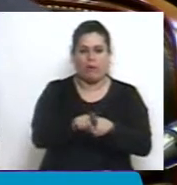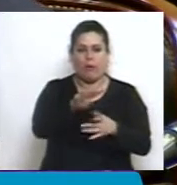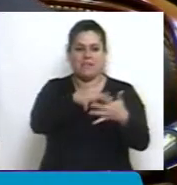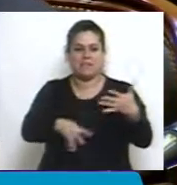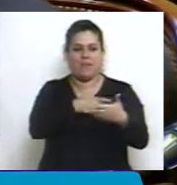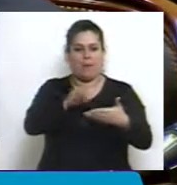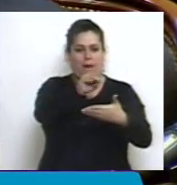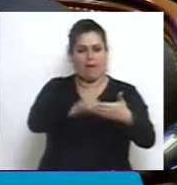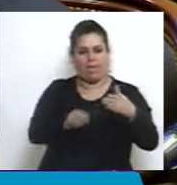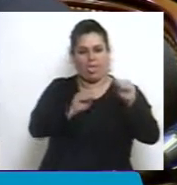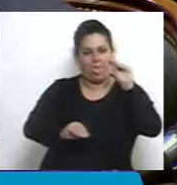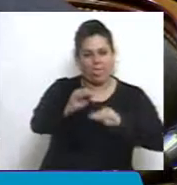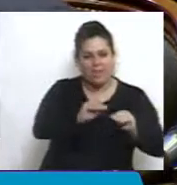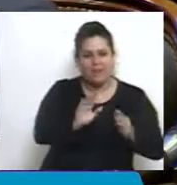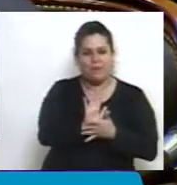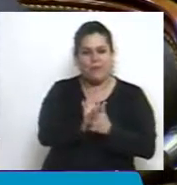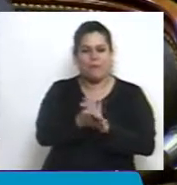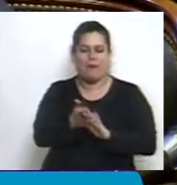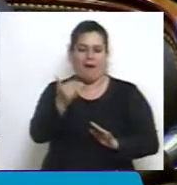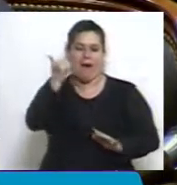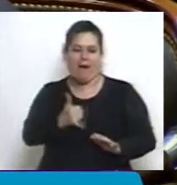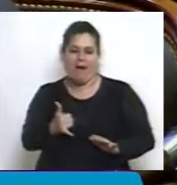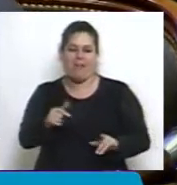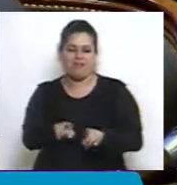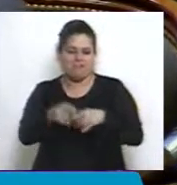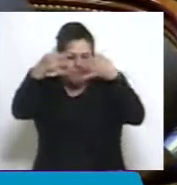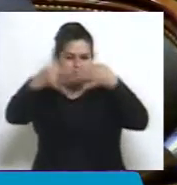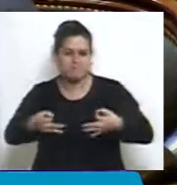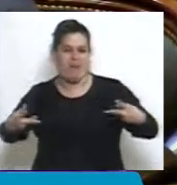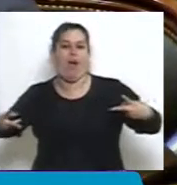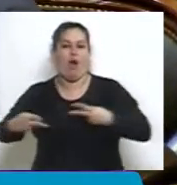detrás de un fabuloso ajuste